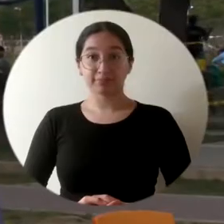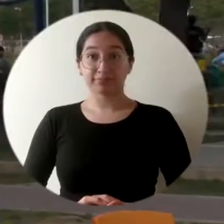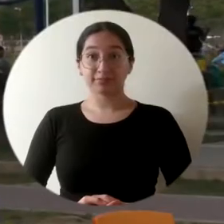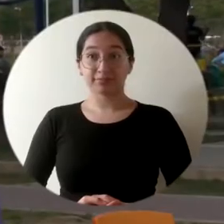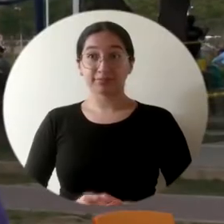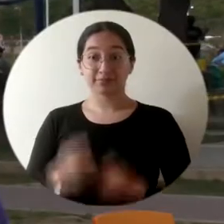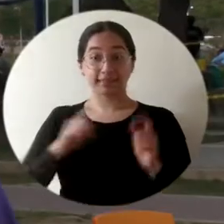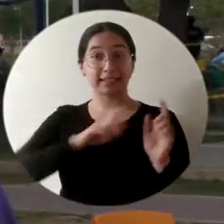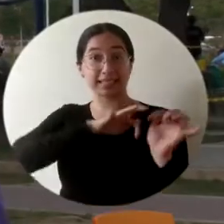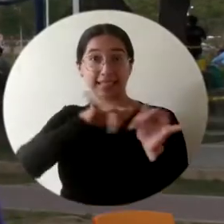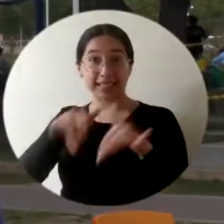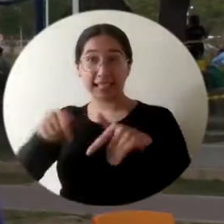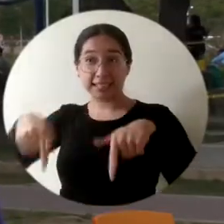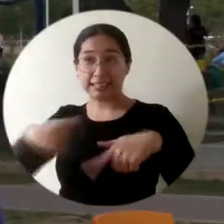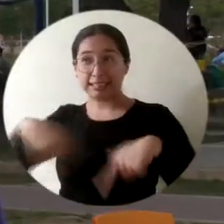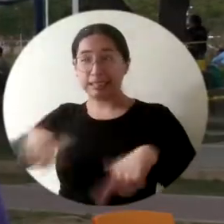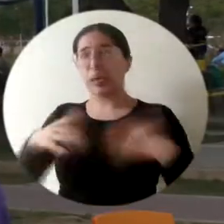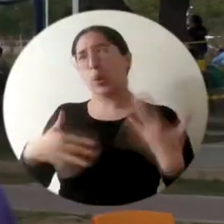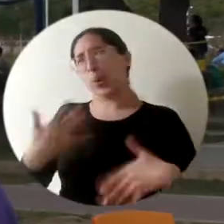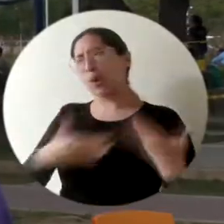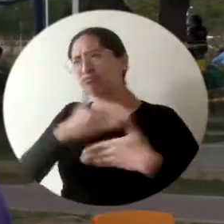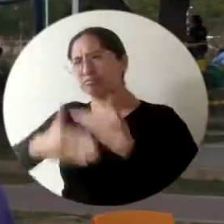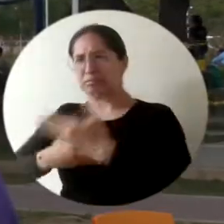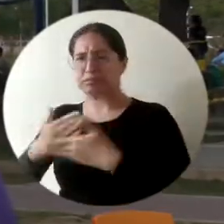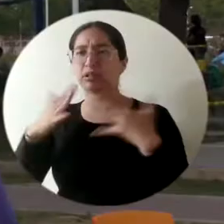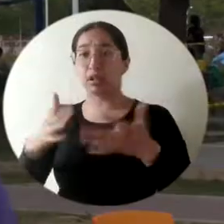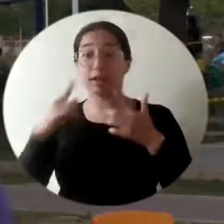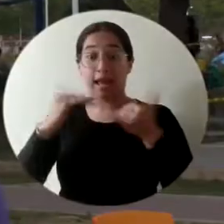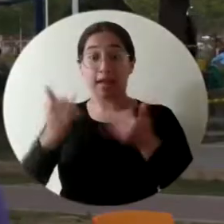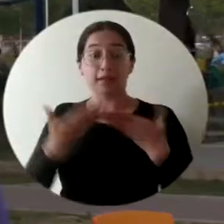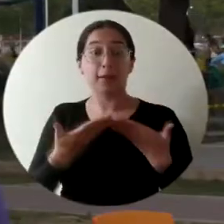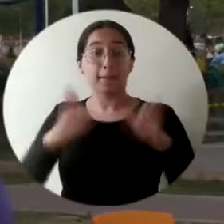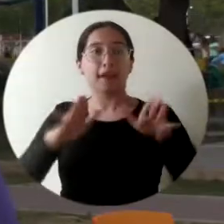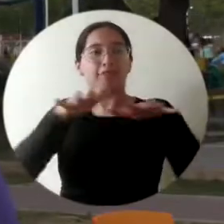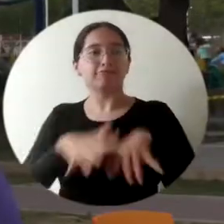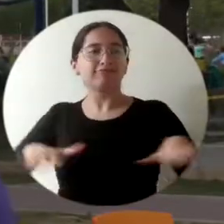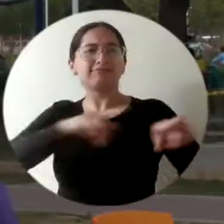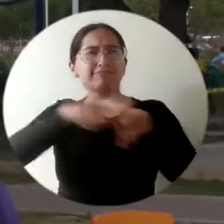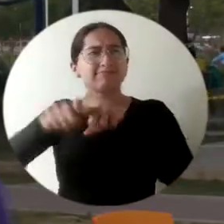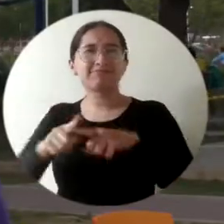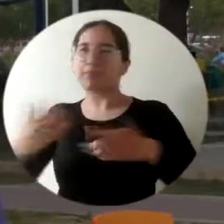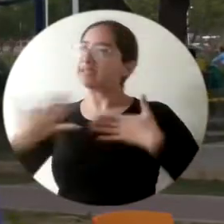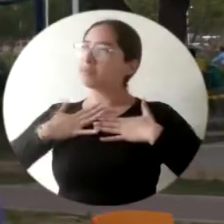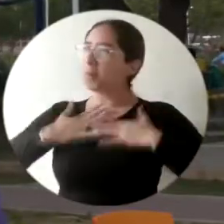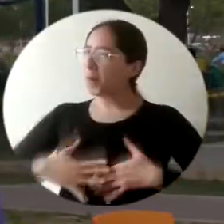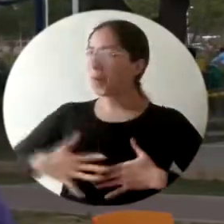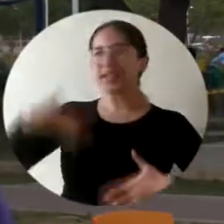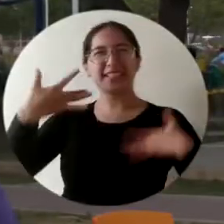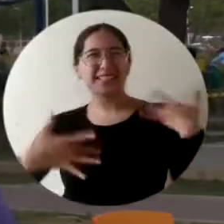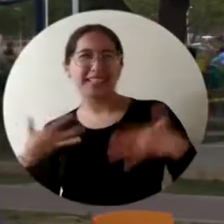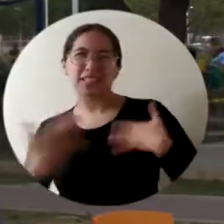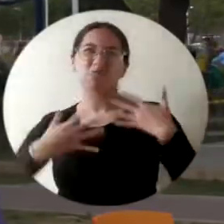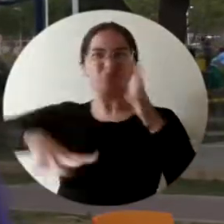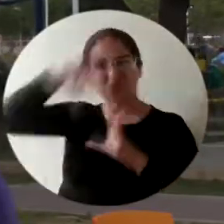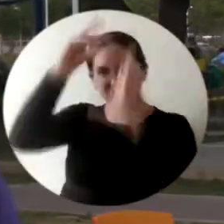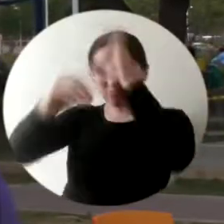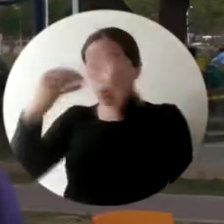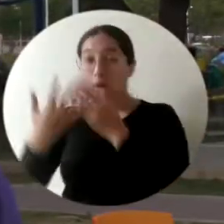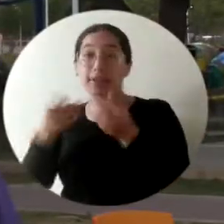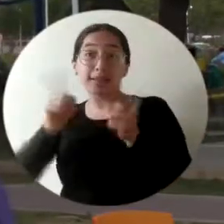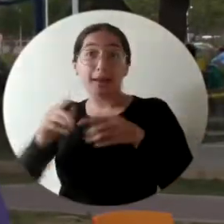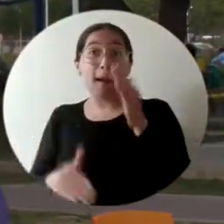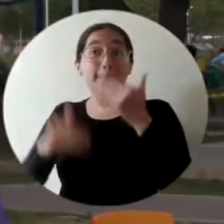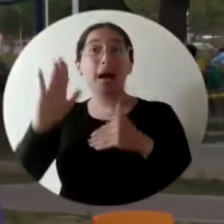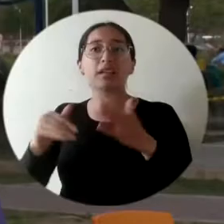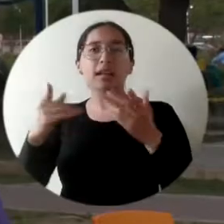Volver ha tomado su tiempo y nosotros hemos habilitado espacios para que se sientan en casa, para que puedan divertirse, para que puedan aprender y